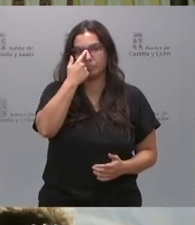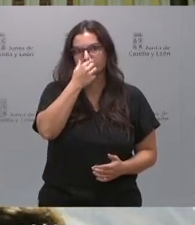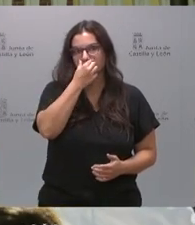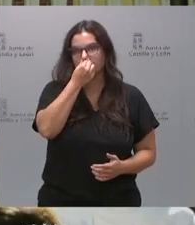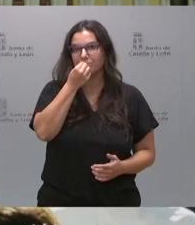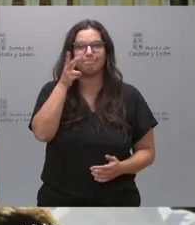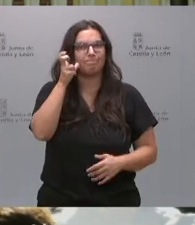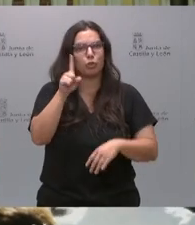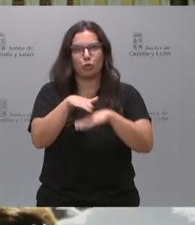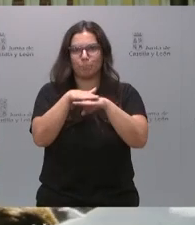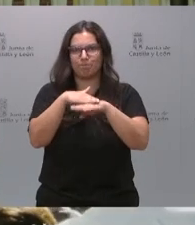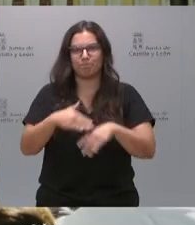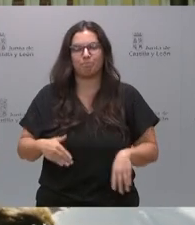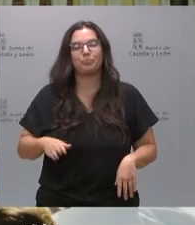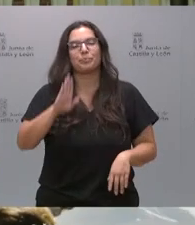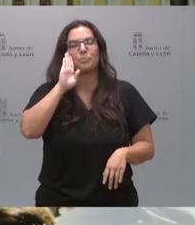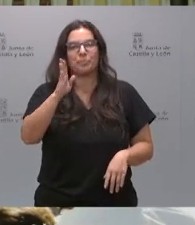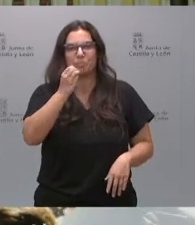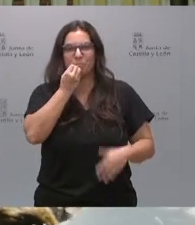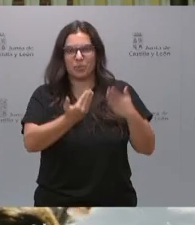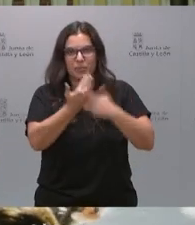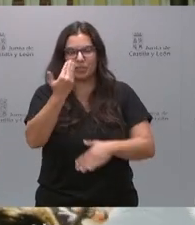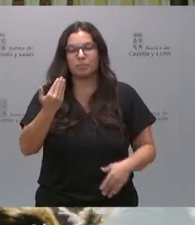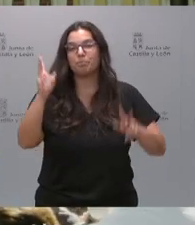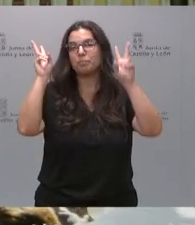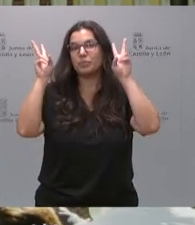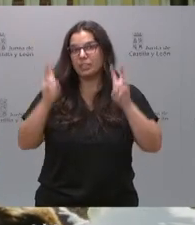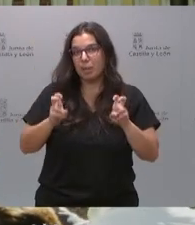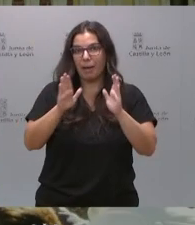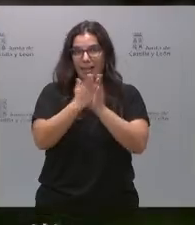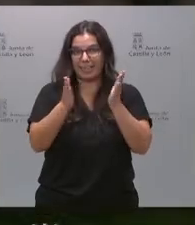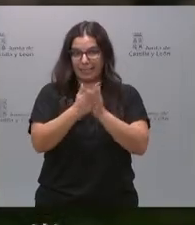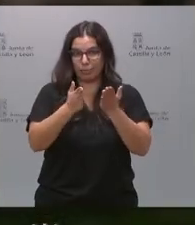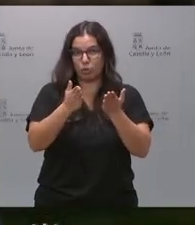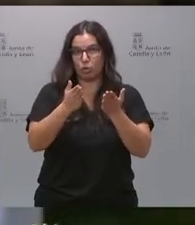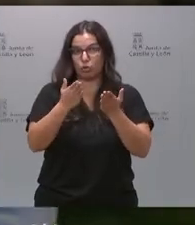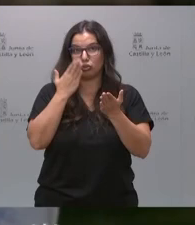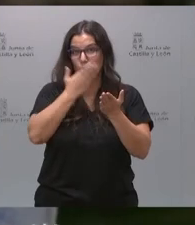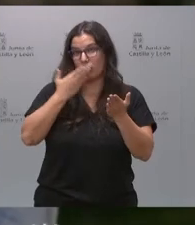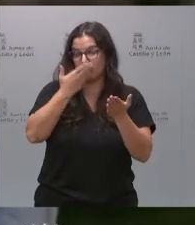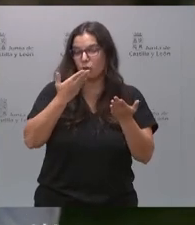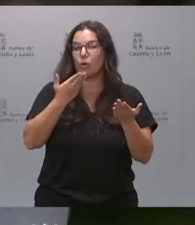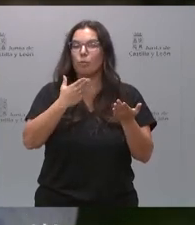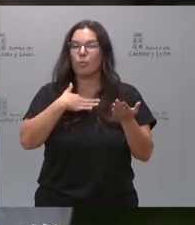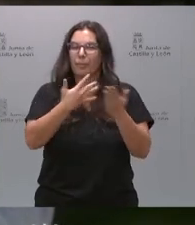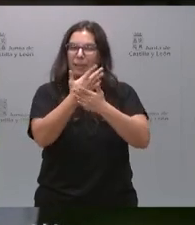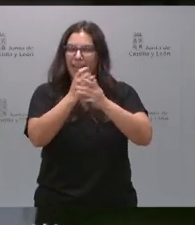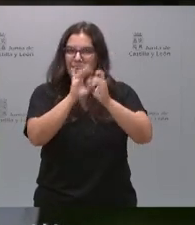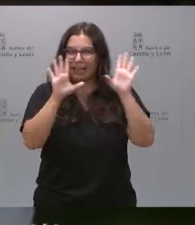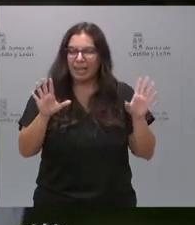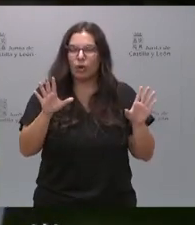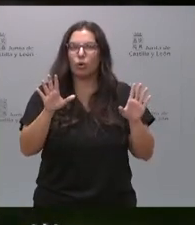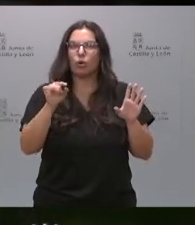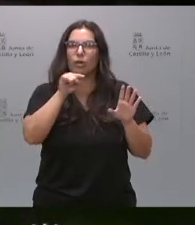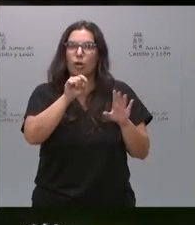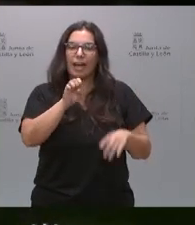No, oigo. Hola, buenas. Sobre el tema de los libros de texto, no sé si nos puede aclarar si